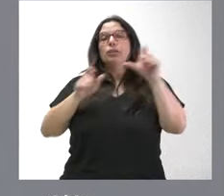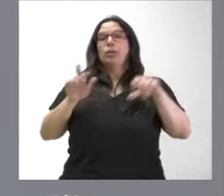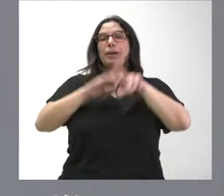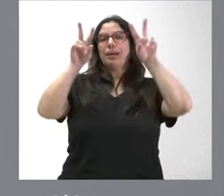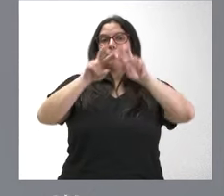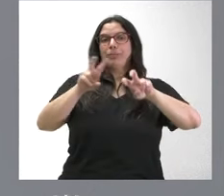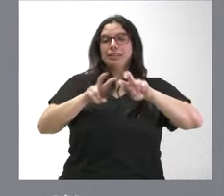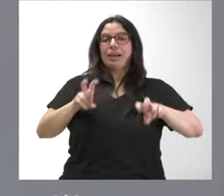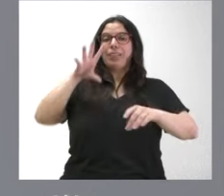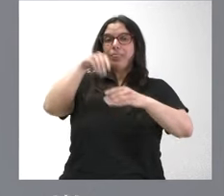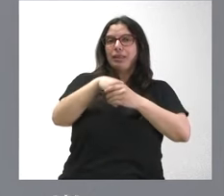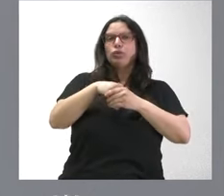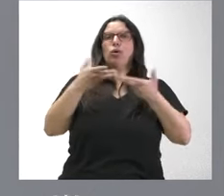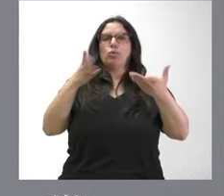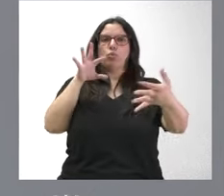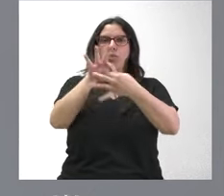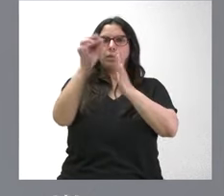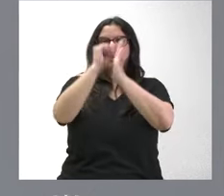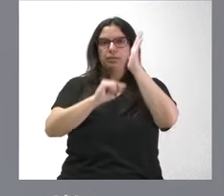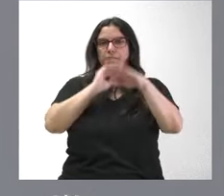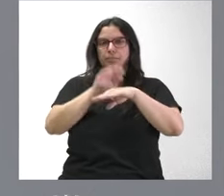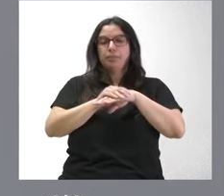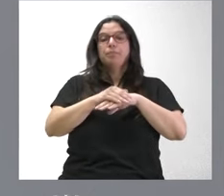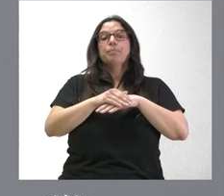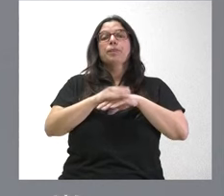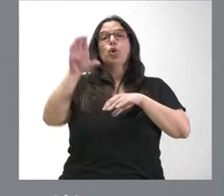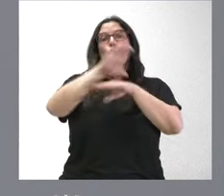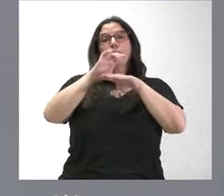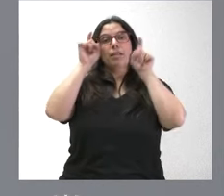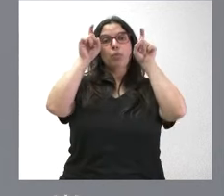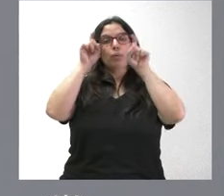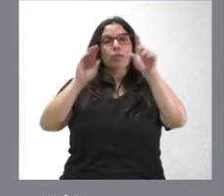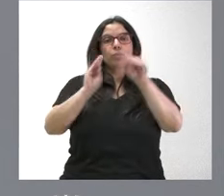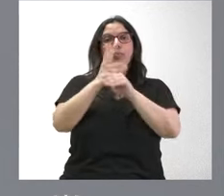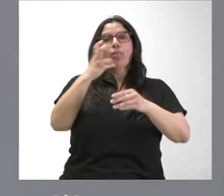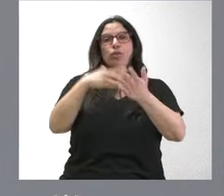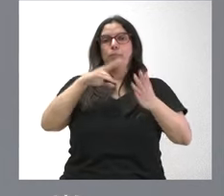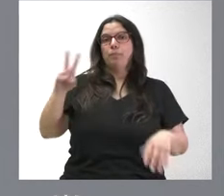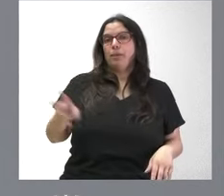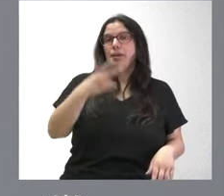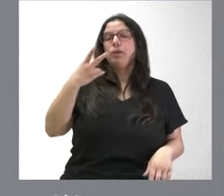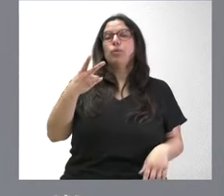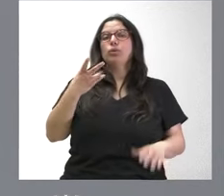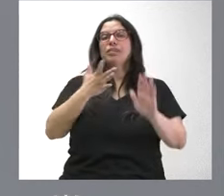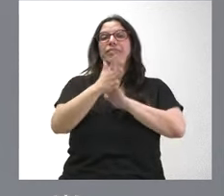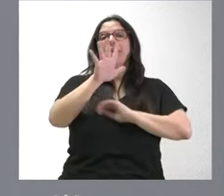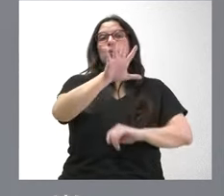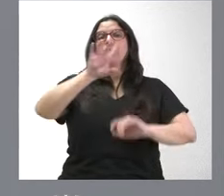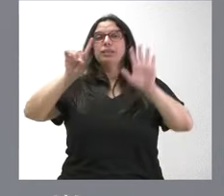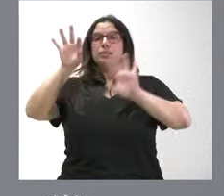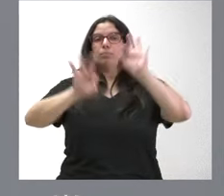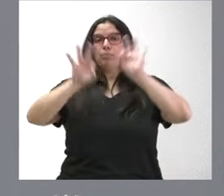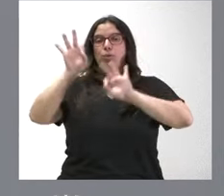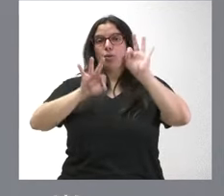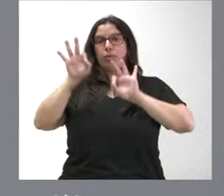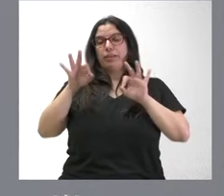enmarcado en estas ayudas. La aportación de la Consejería de Educación asciende a 200.000 euros, que representa el 56% de la